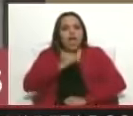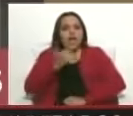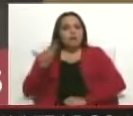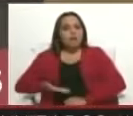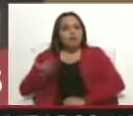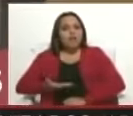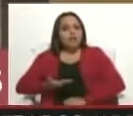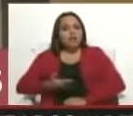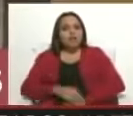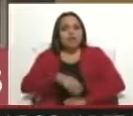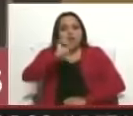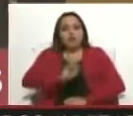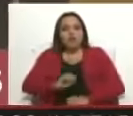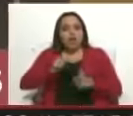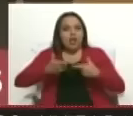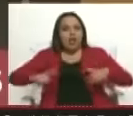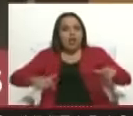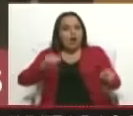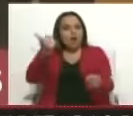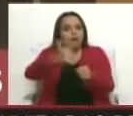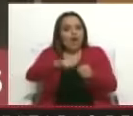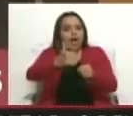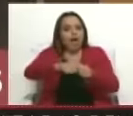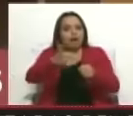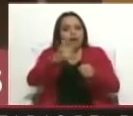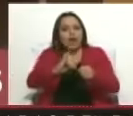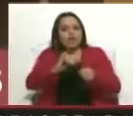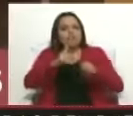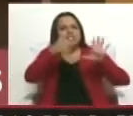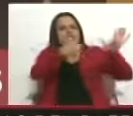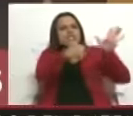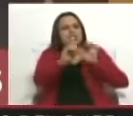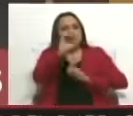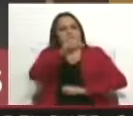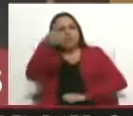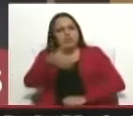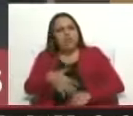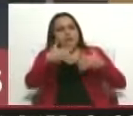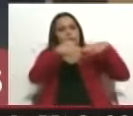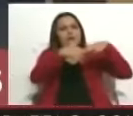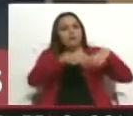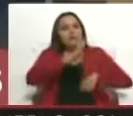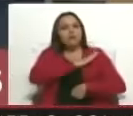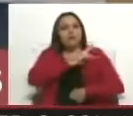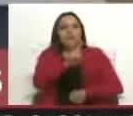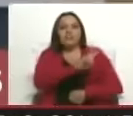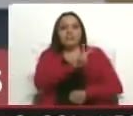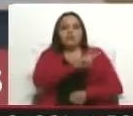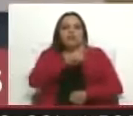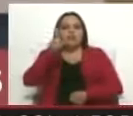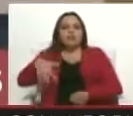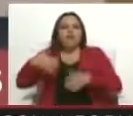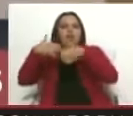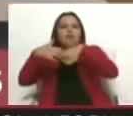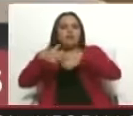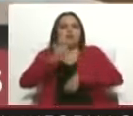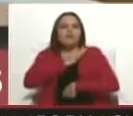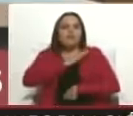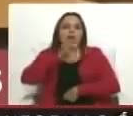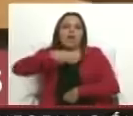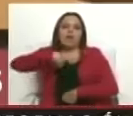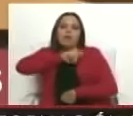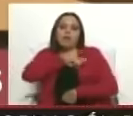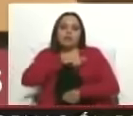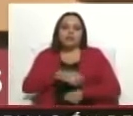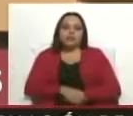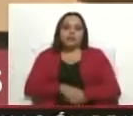sur del lago de Maracaibo, y que actualmente está conformada en un 60% por la Corporación Venezolana de Petróleo y un 40% por Repsol. De esta